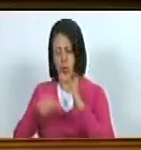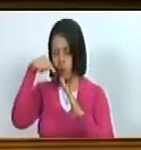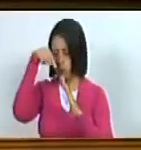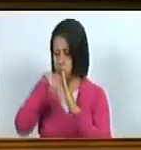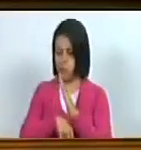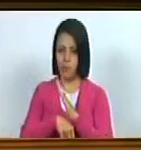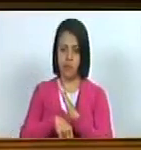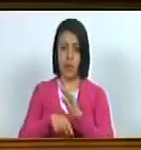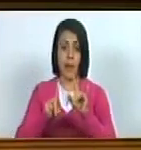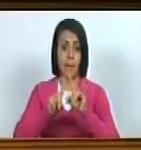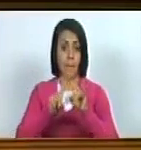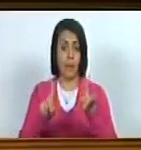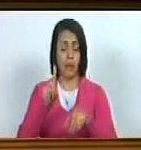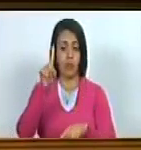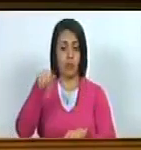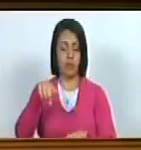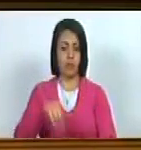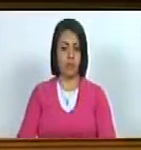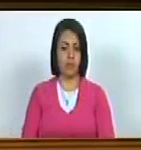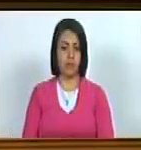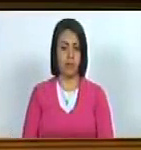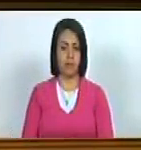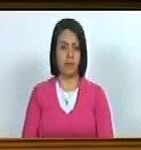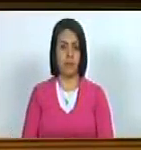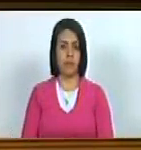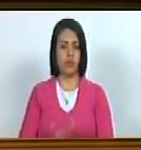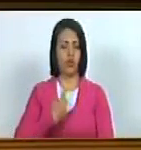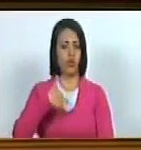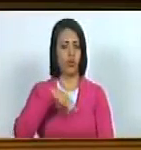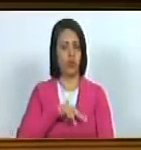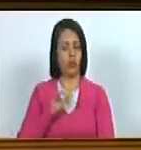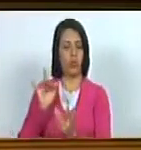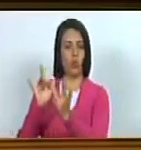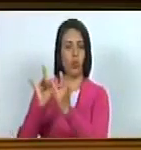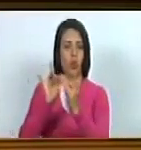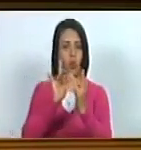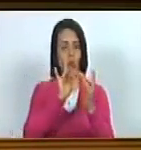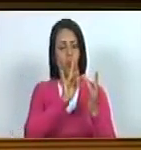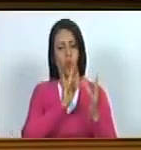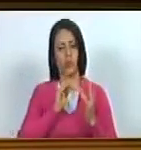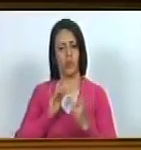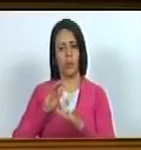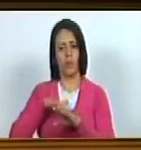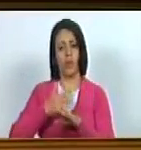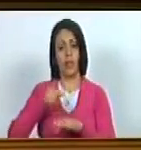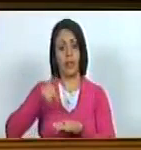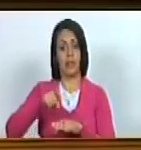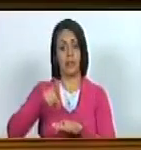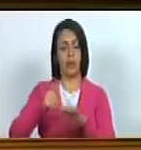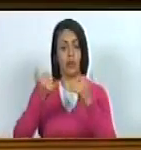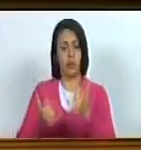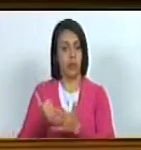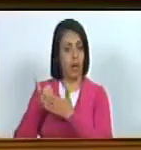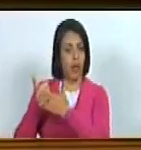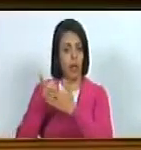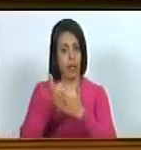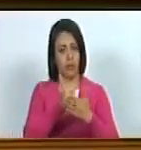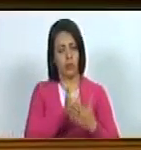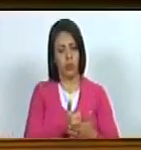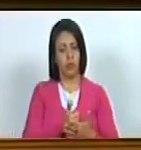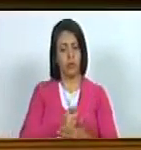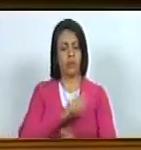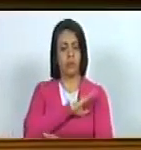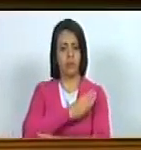pero también hemos estado en contacto en razón de la necesaria colaboración entre los